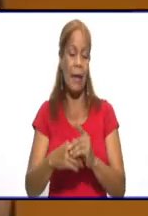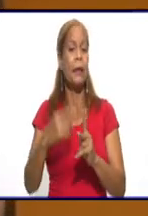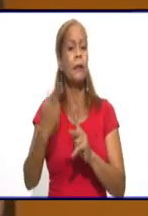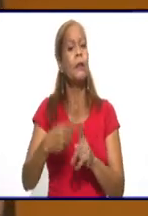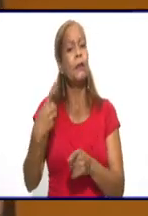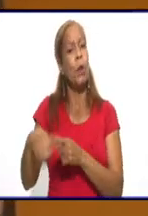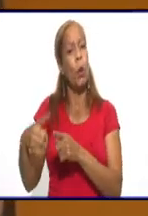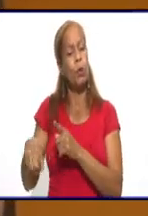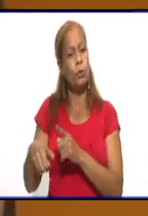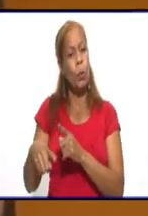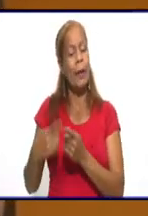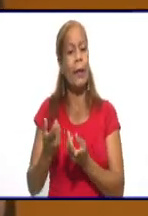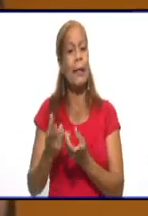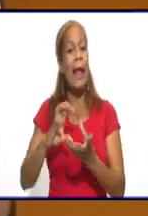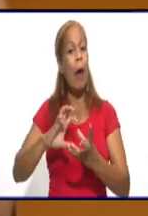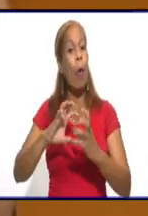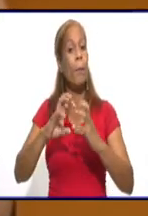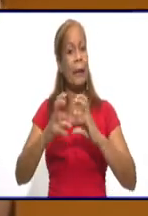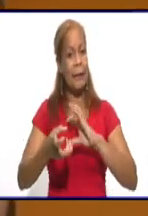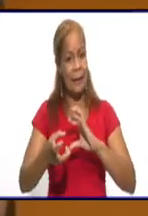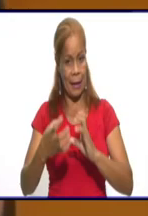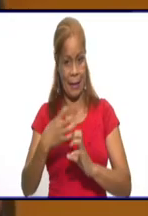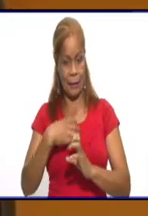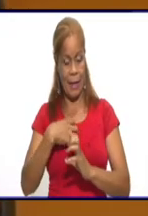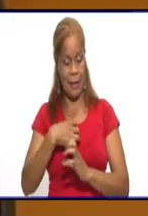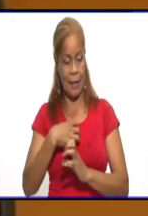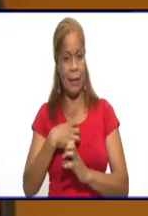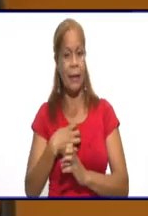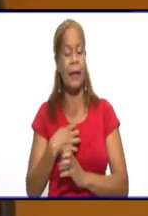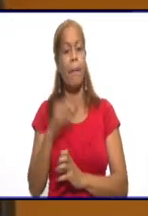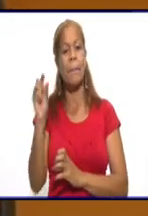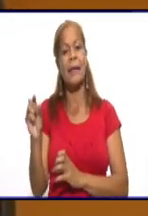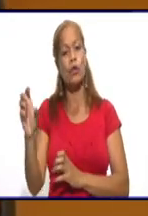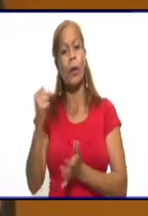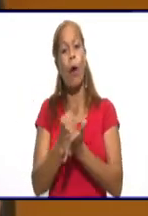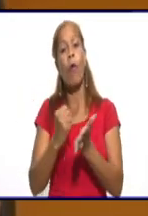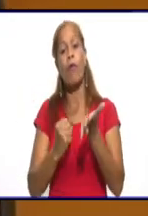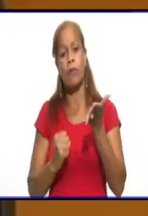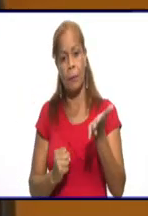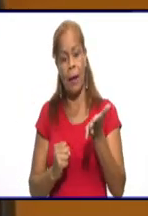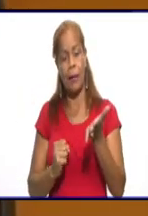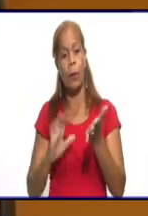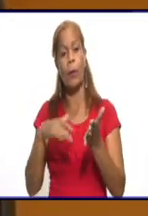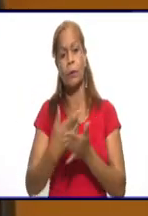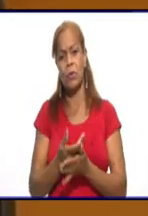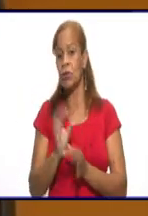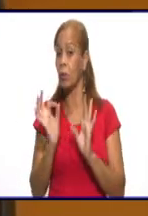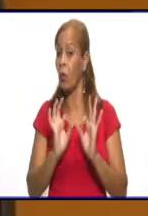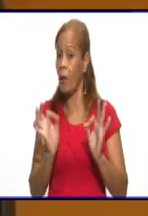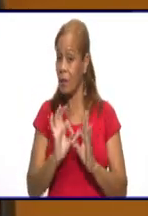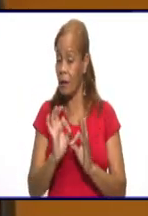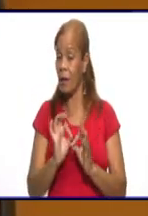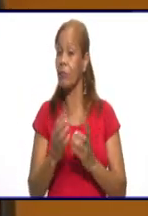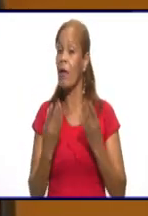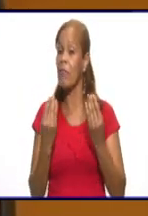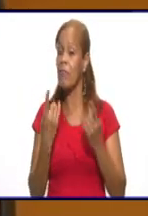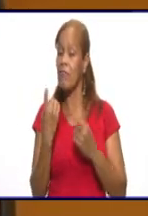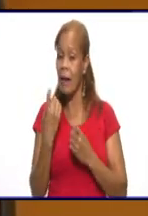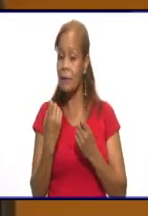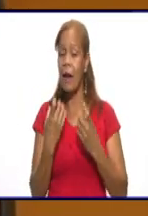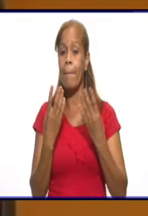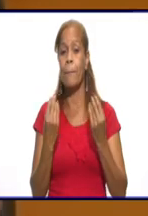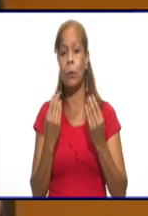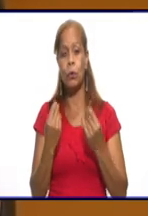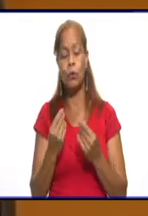los casos confirmados, que también en nosotros sigue siendo alta. Por lo tanto, estamos muy lejos del cambio de fase. Y si en este